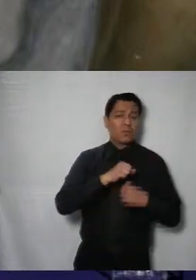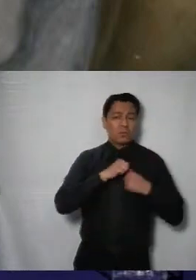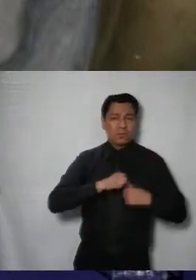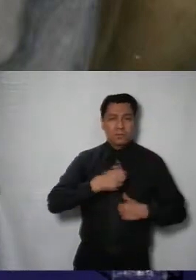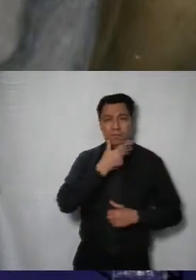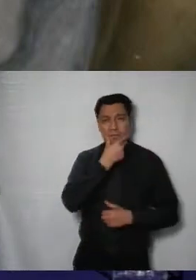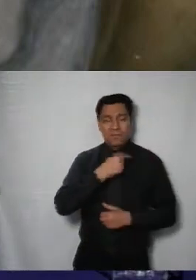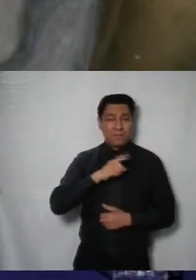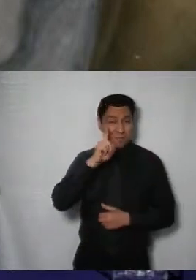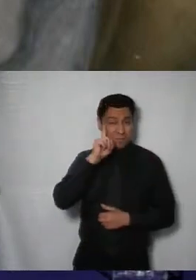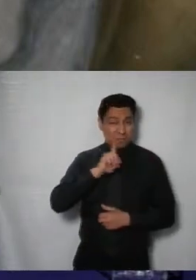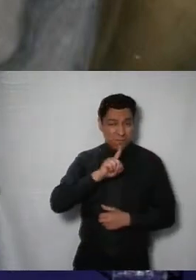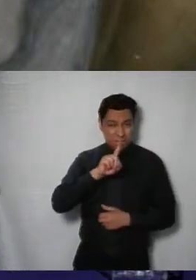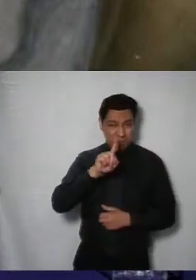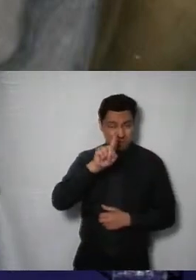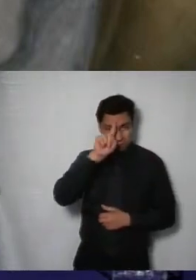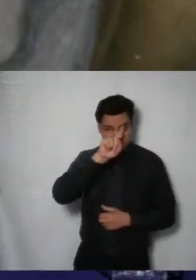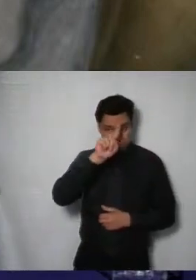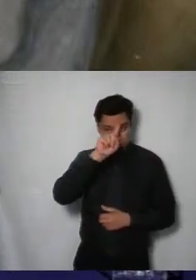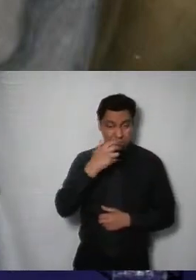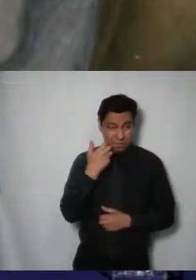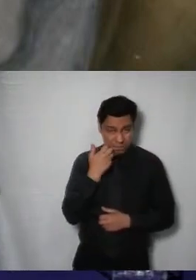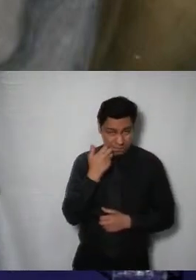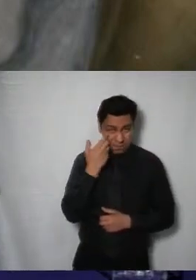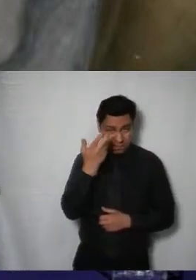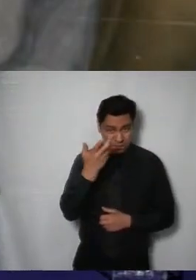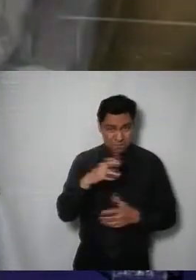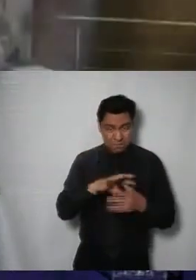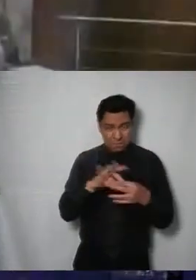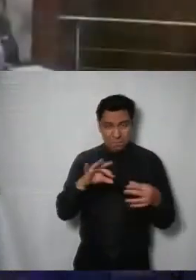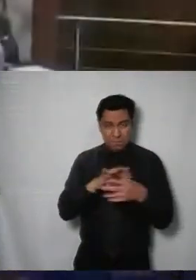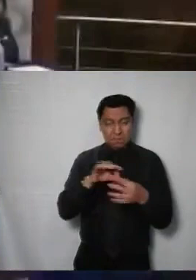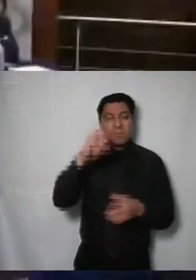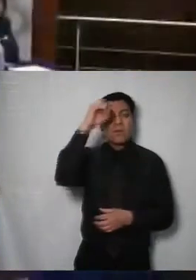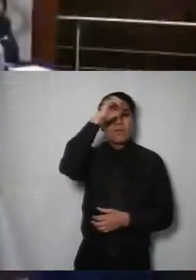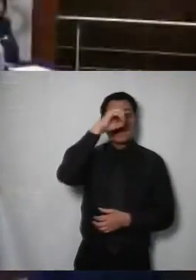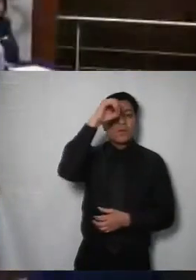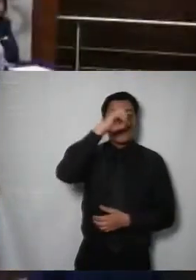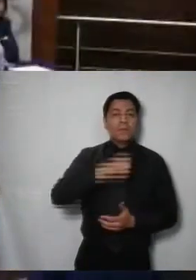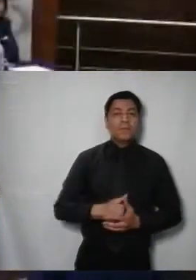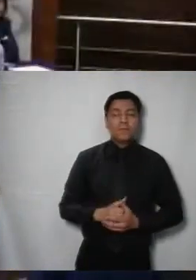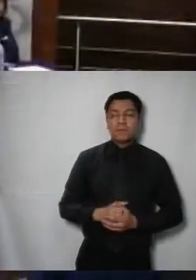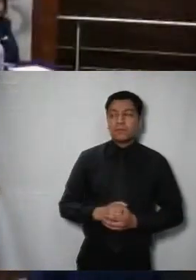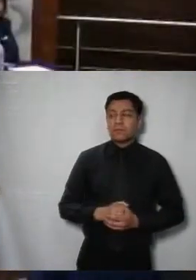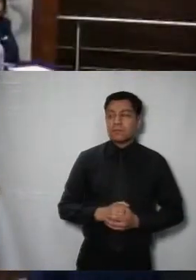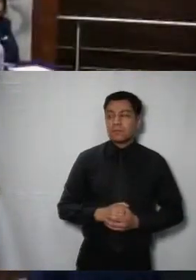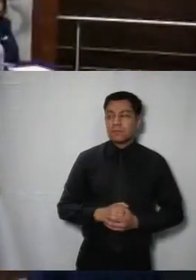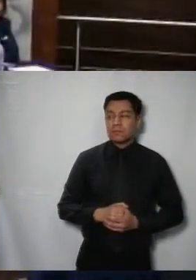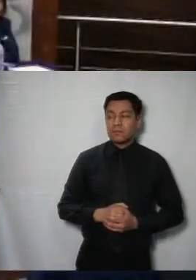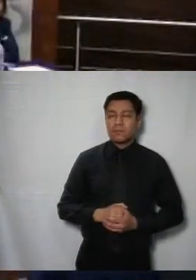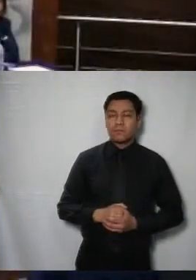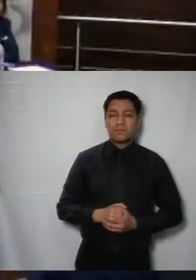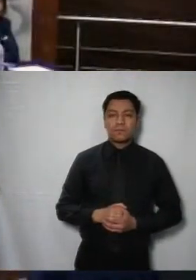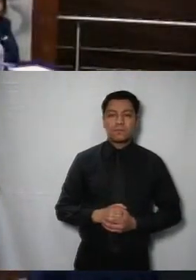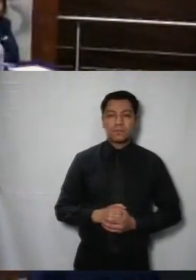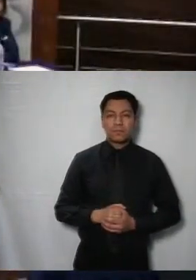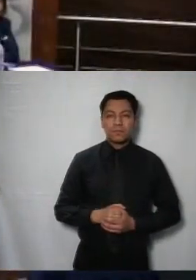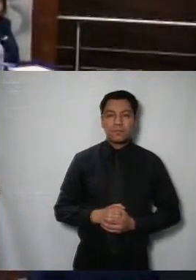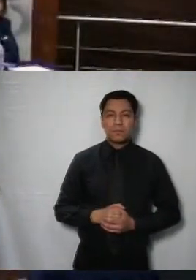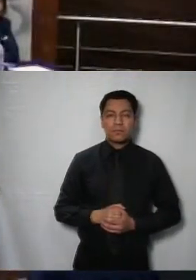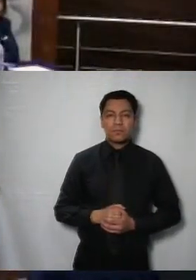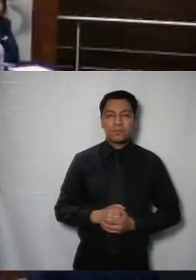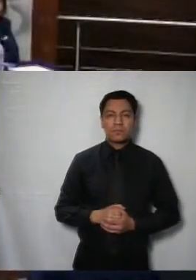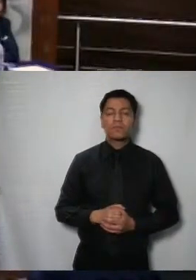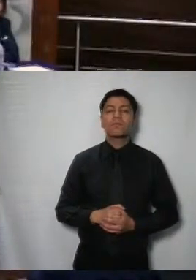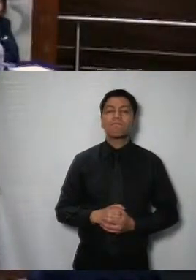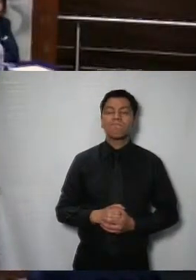desea hacer uso de la voz en este recurso de revisión 436? Adelante comisionado Julio César Bonilla Gutiérrez Gracias presidente solo por la anotación que usted realizó